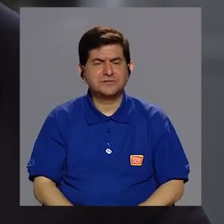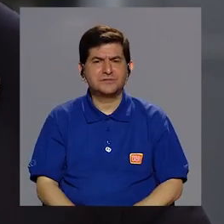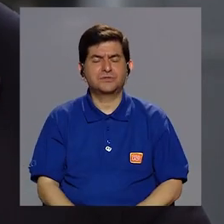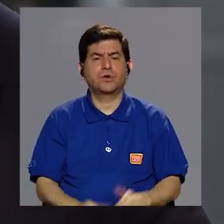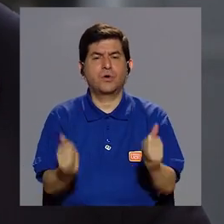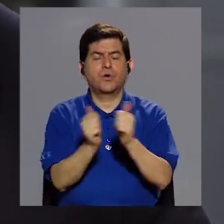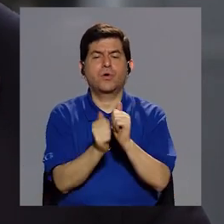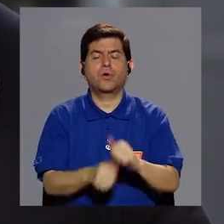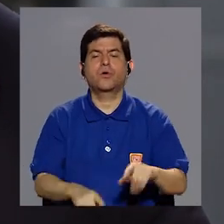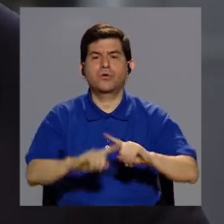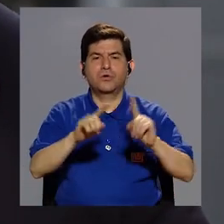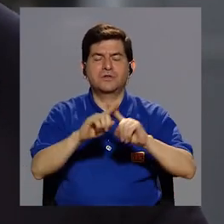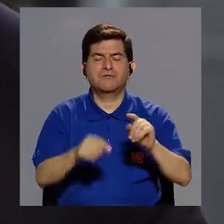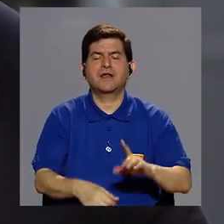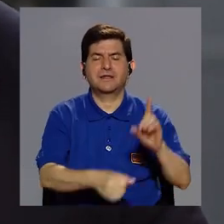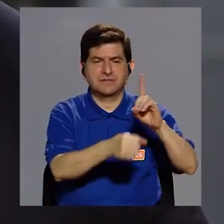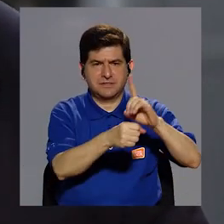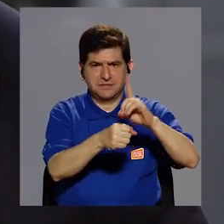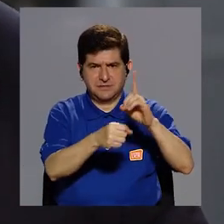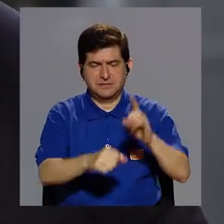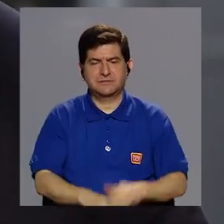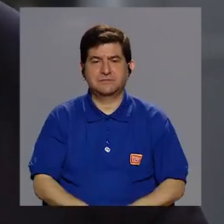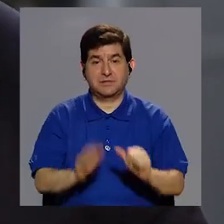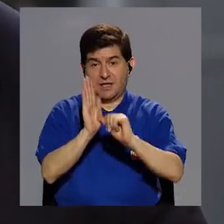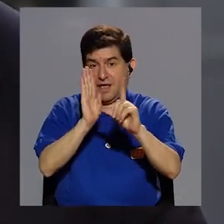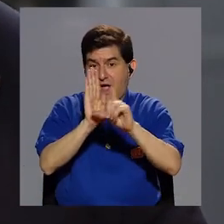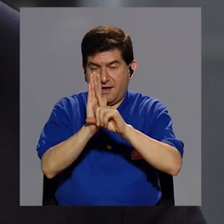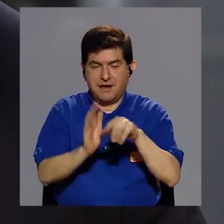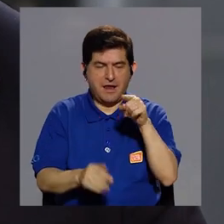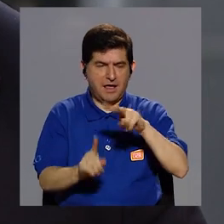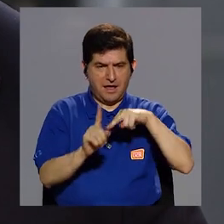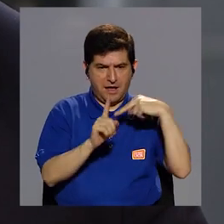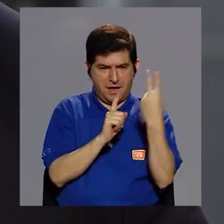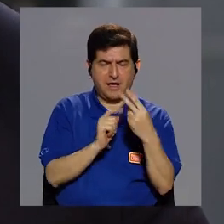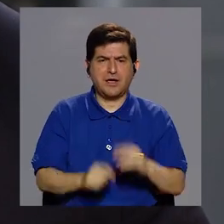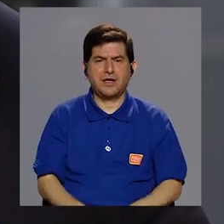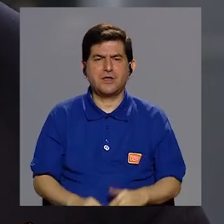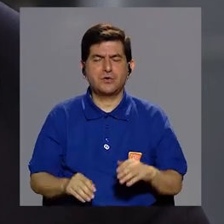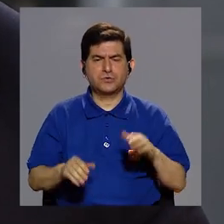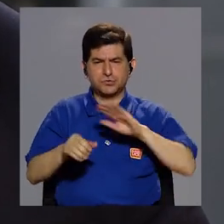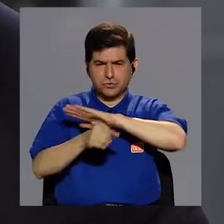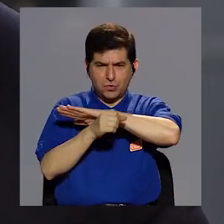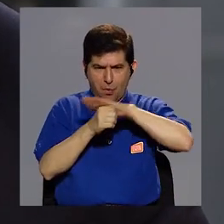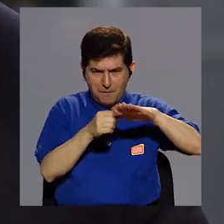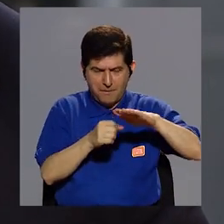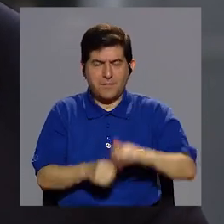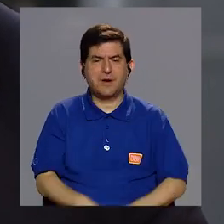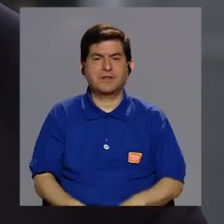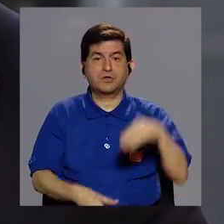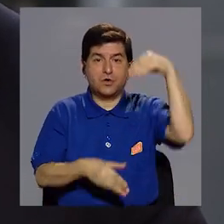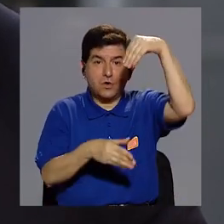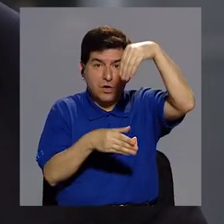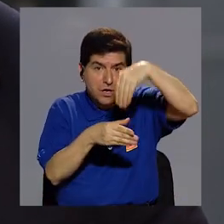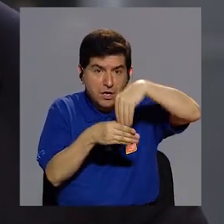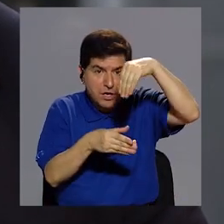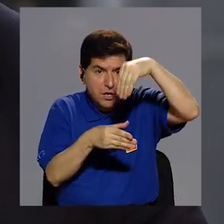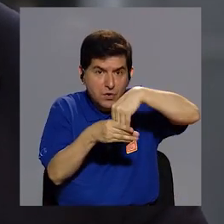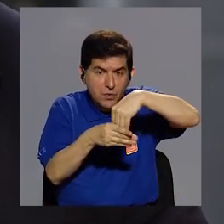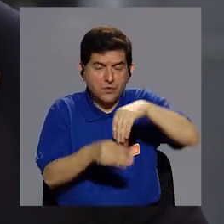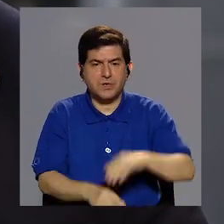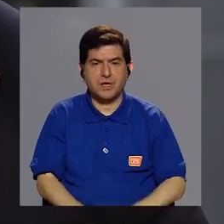los legisladores, en el sentido que ellos tienen que tener un enfoque más holístico e incluir